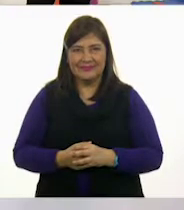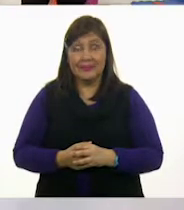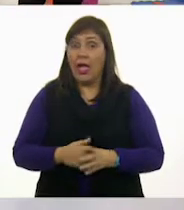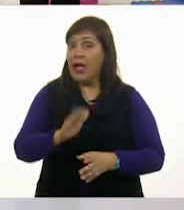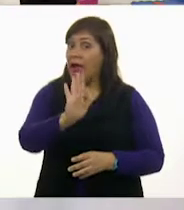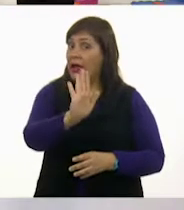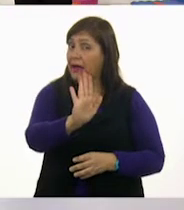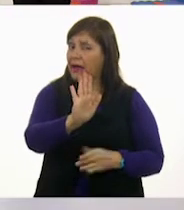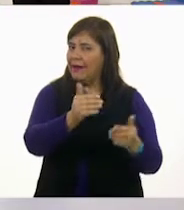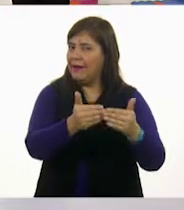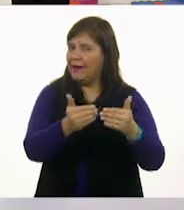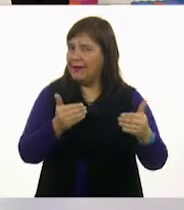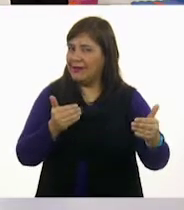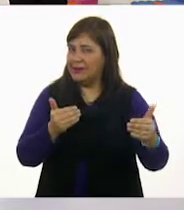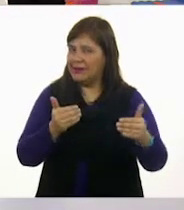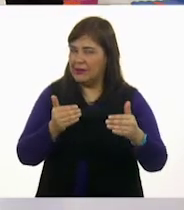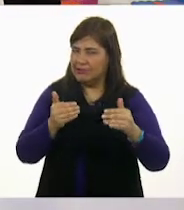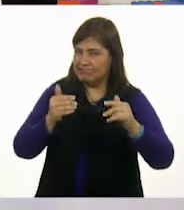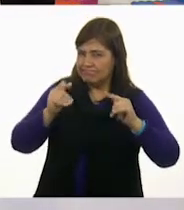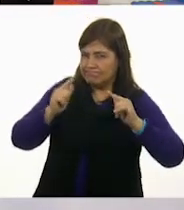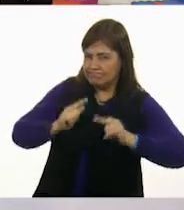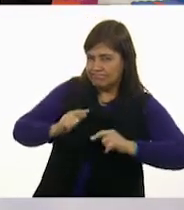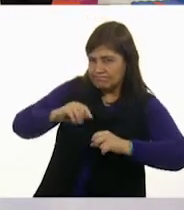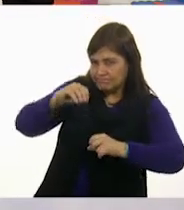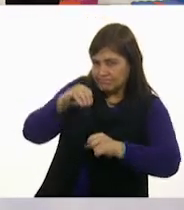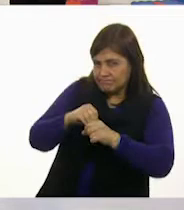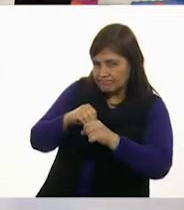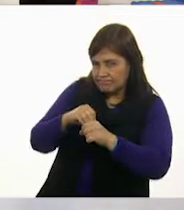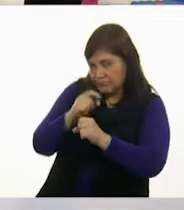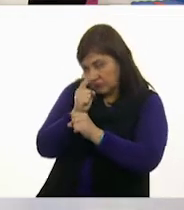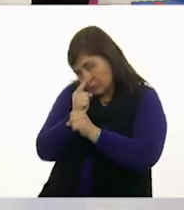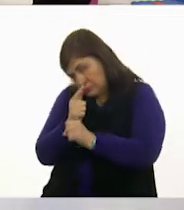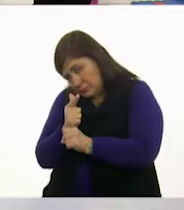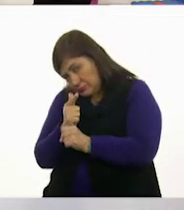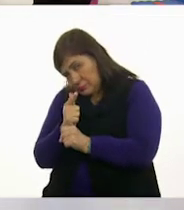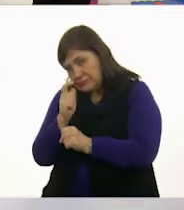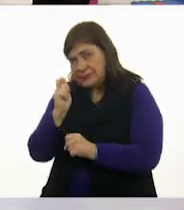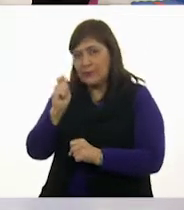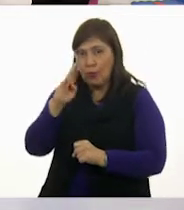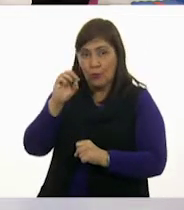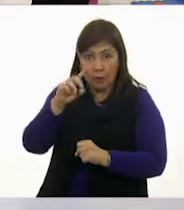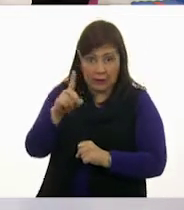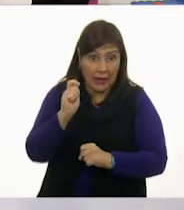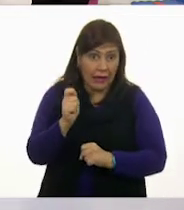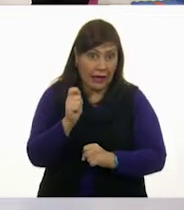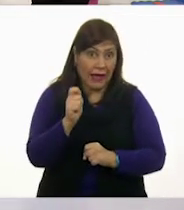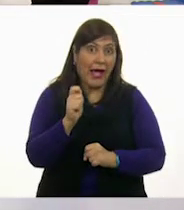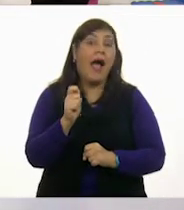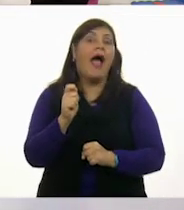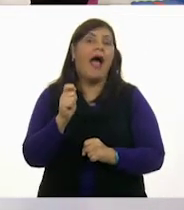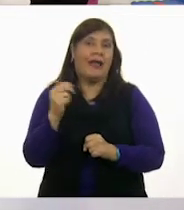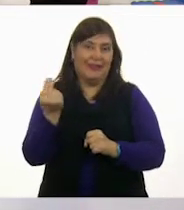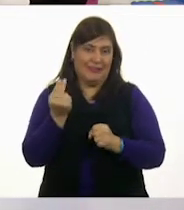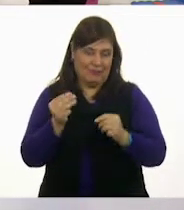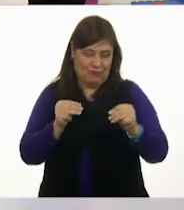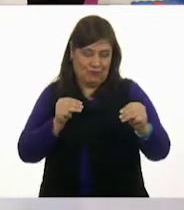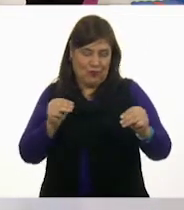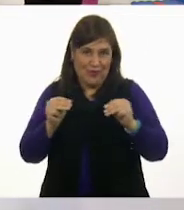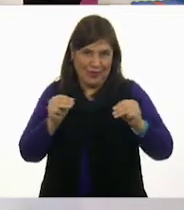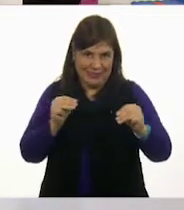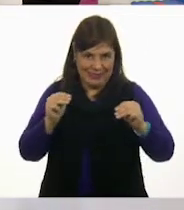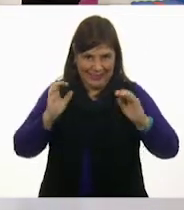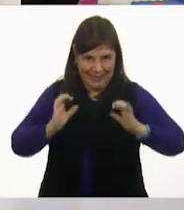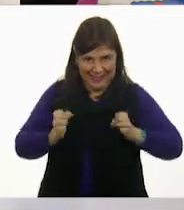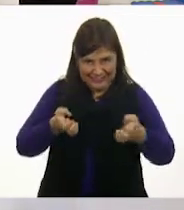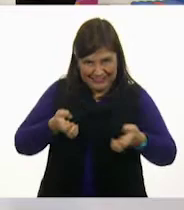Pero antes, agente Bond, ha llegado el momento de... Movernos. Así